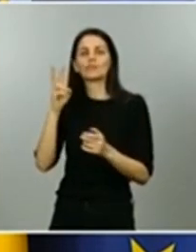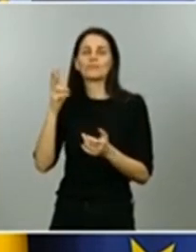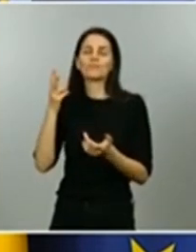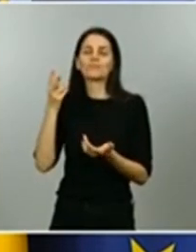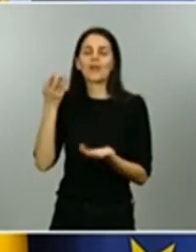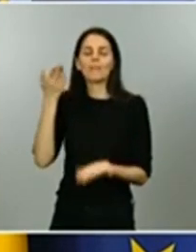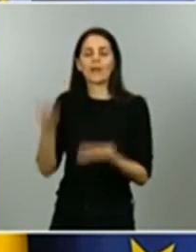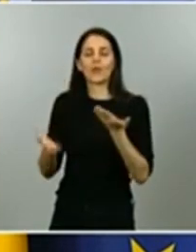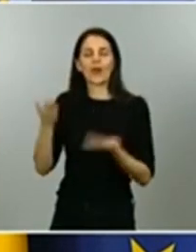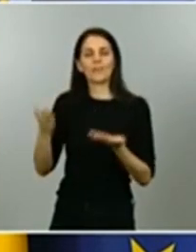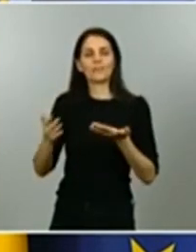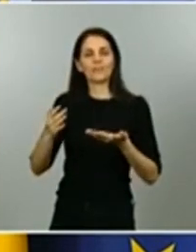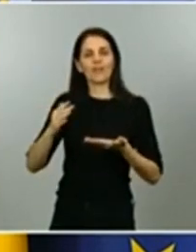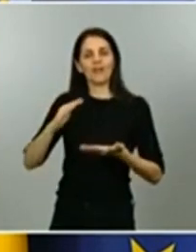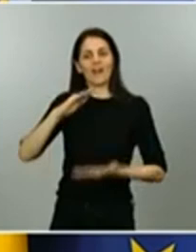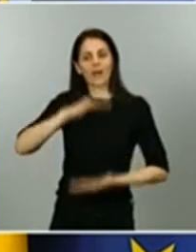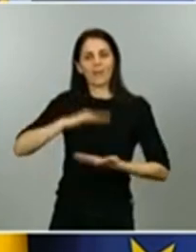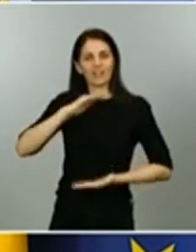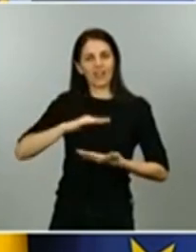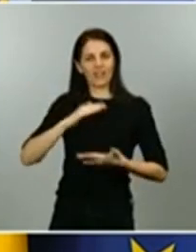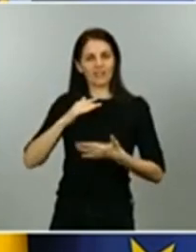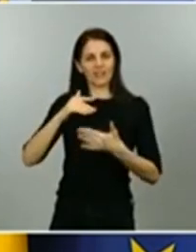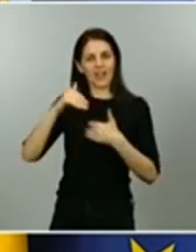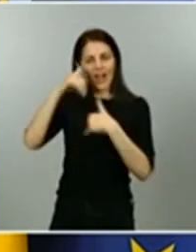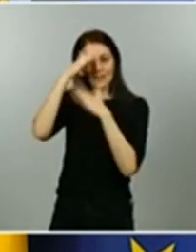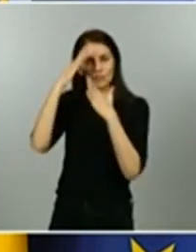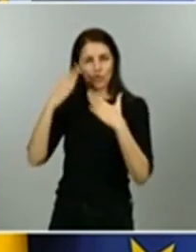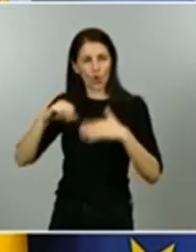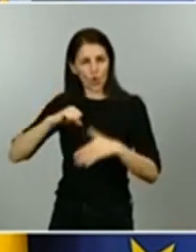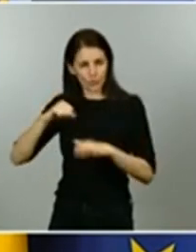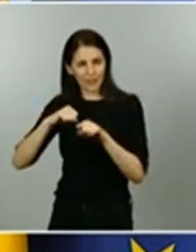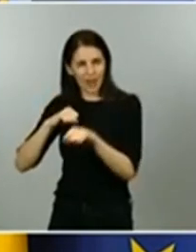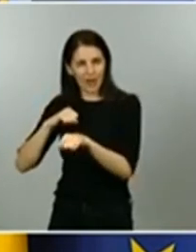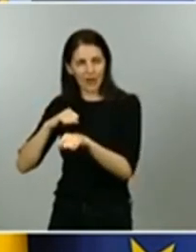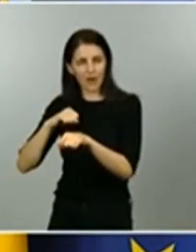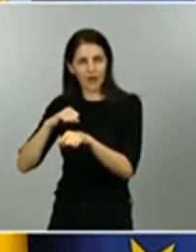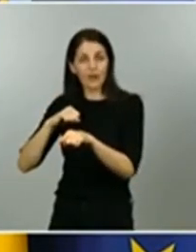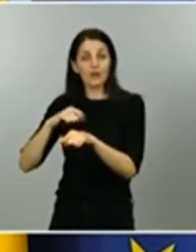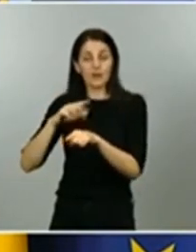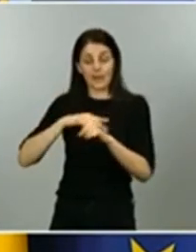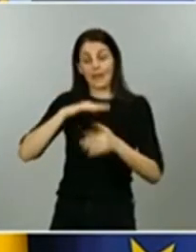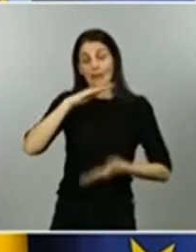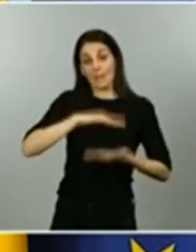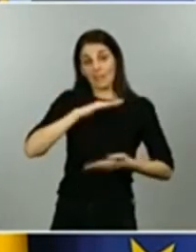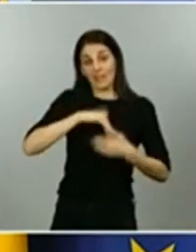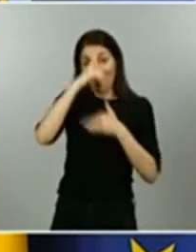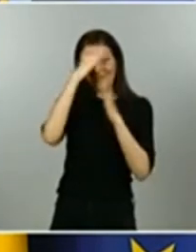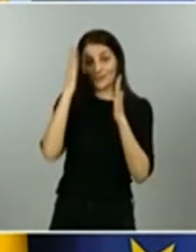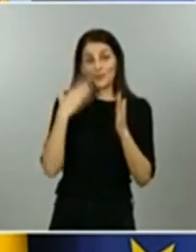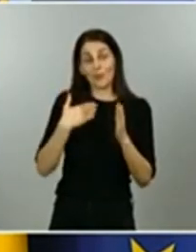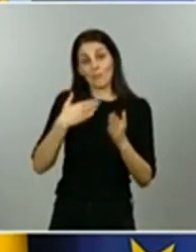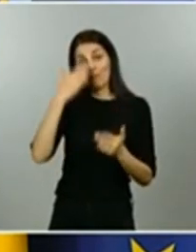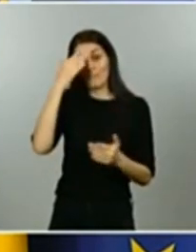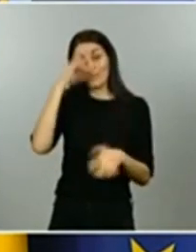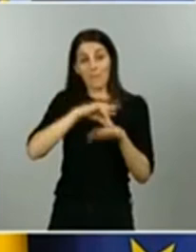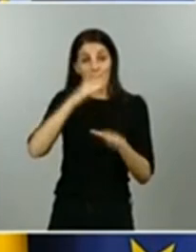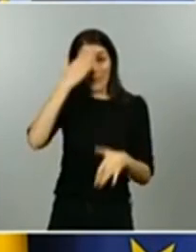nivel hospitalario pero también tiene una altísima capacidad en atención primaria que ha conseguido que los casos